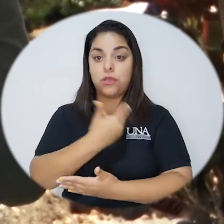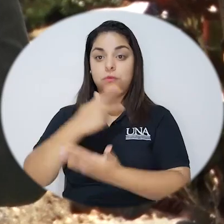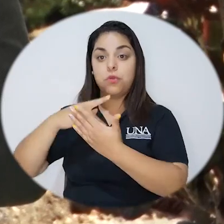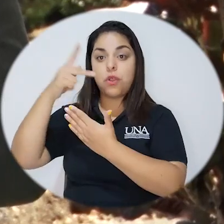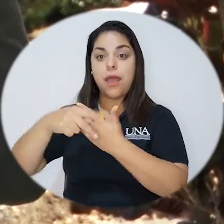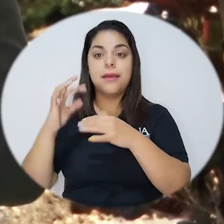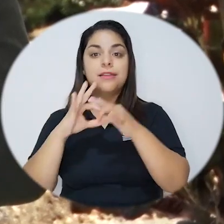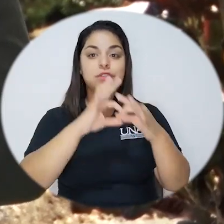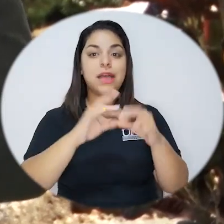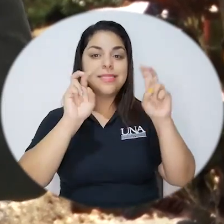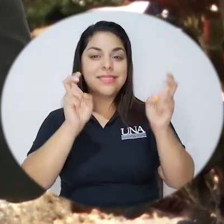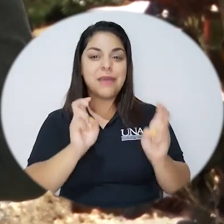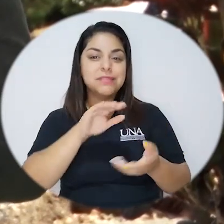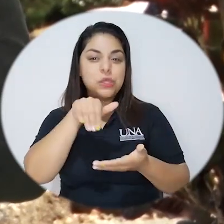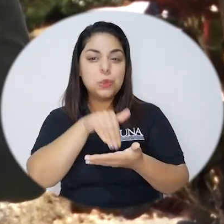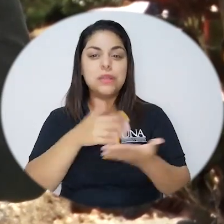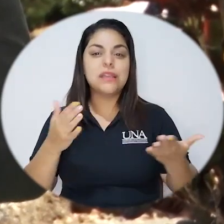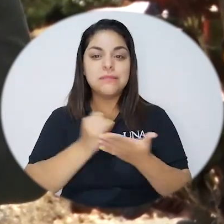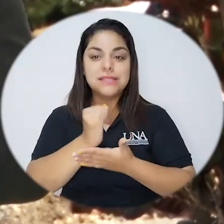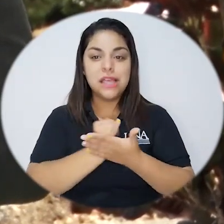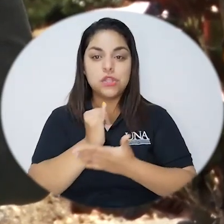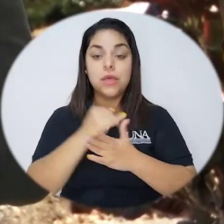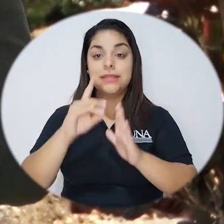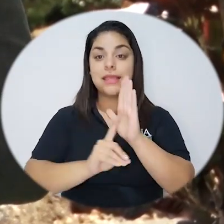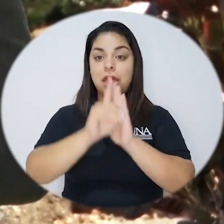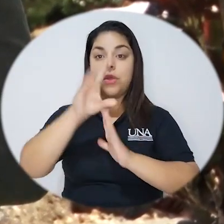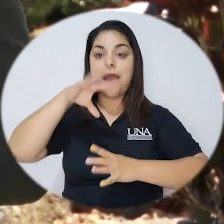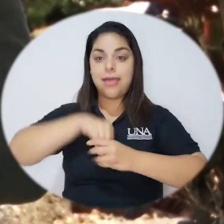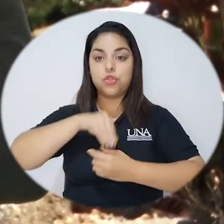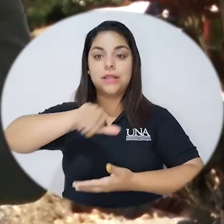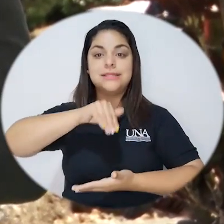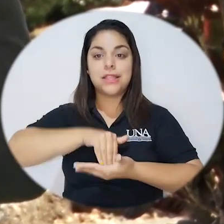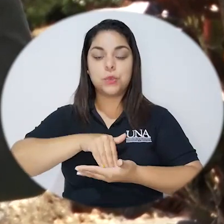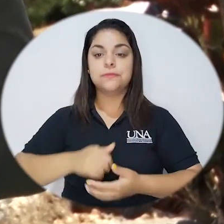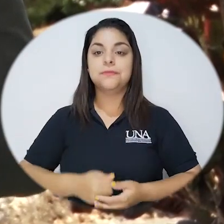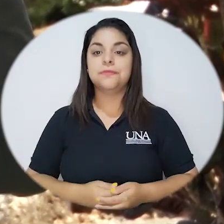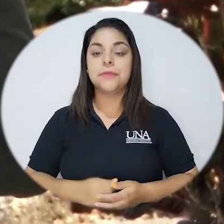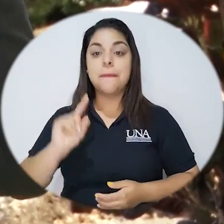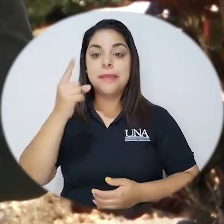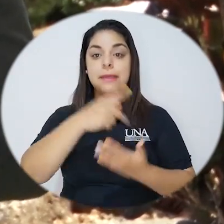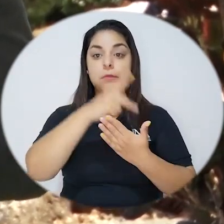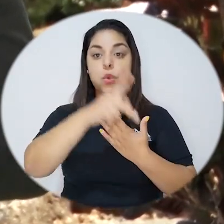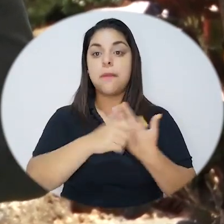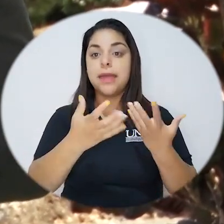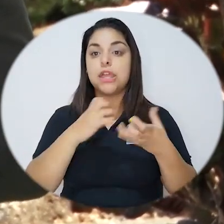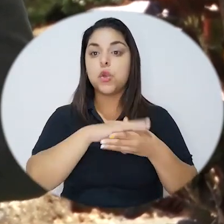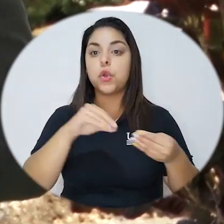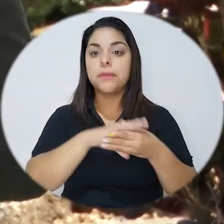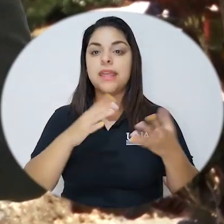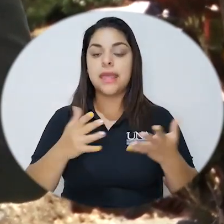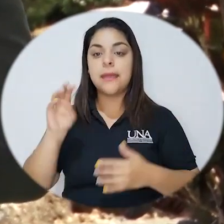están relacionados con los temas y núcleos de investigación que se desarrollan a lo interno del centro. El primer programa del cual quiero